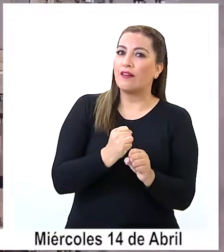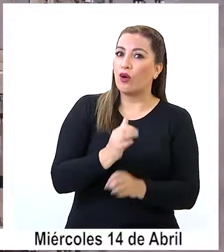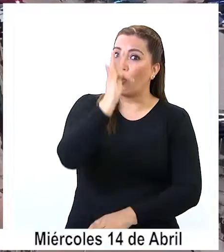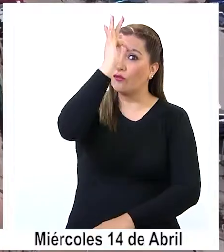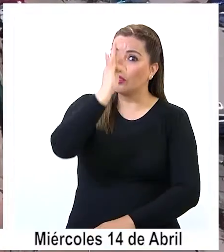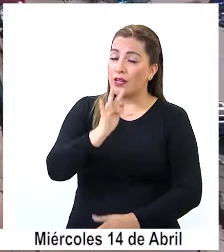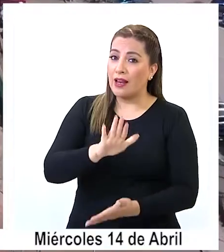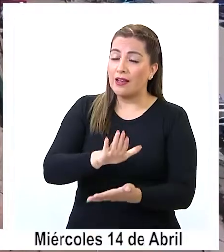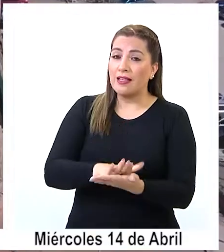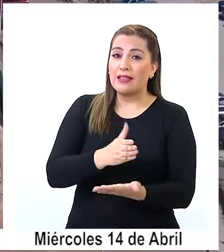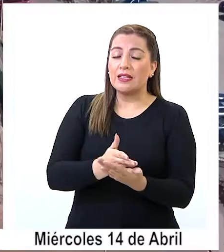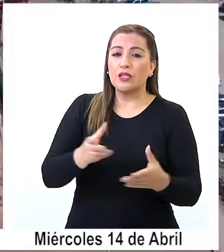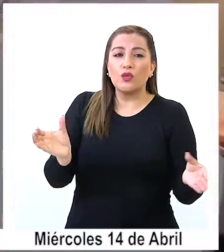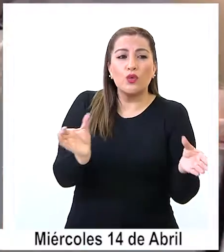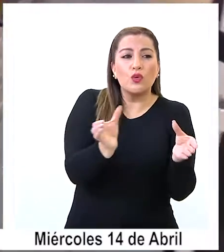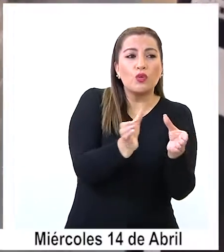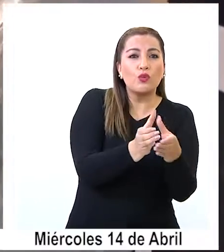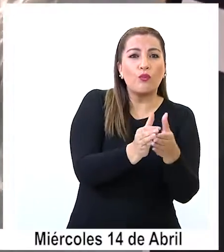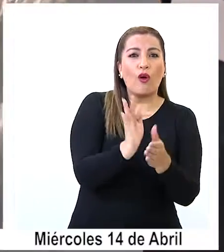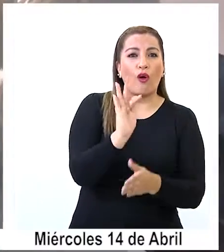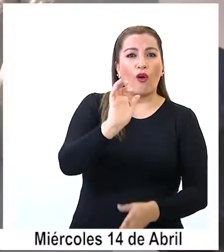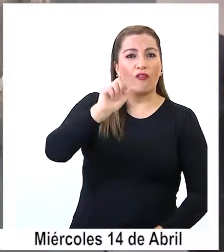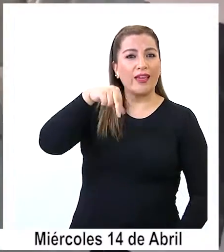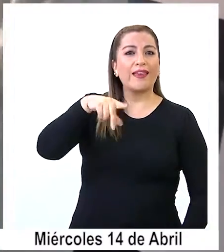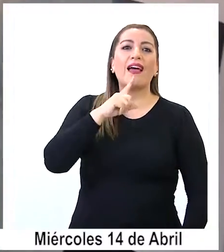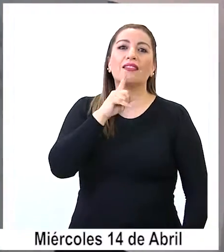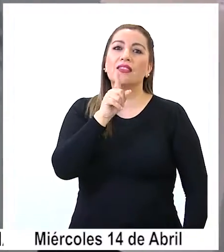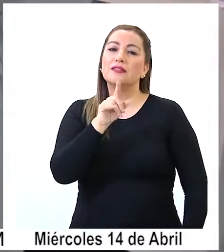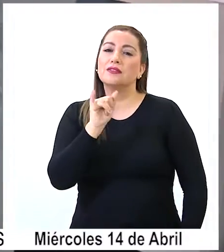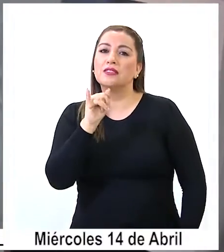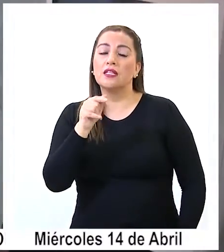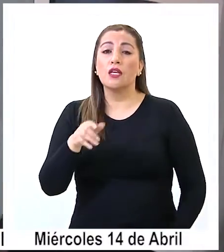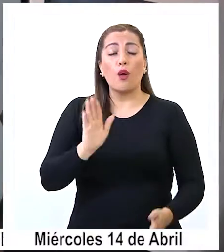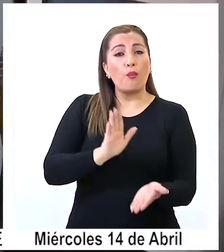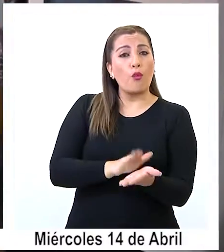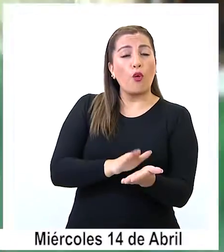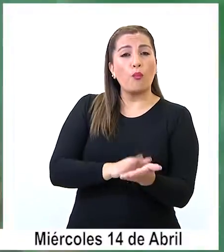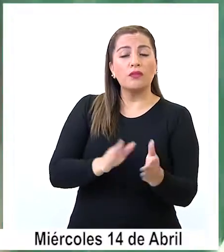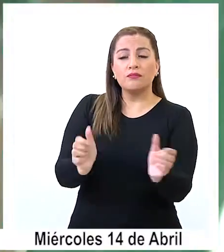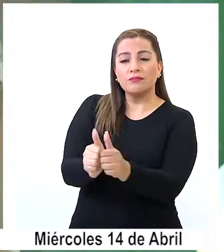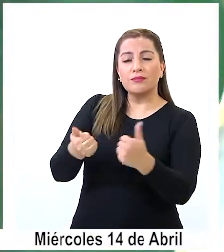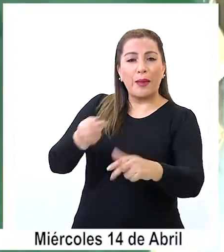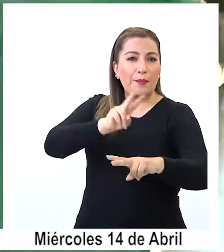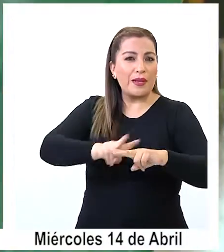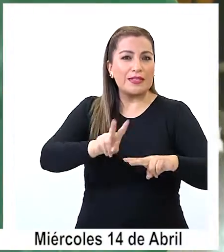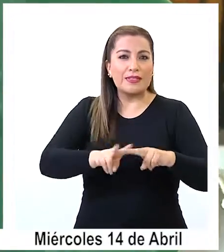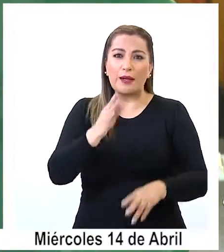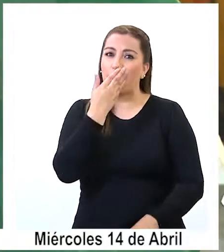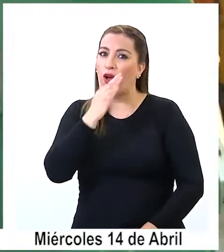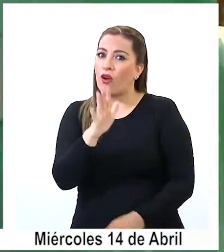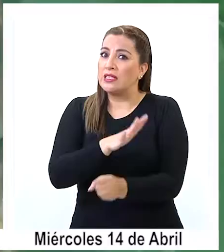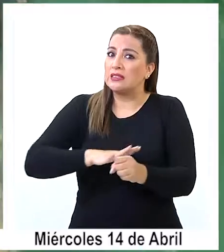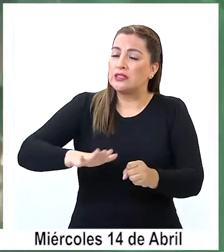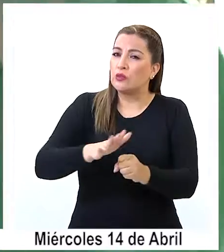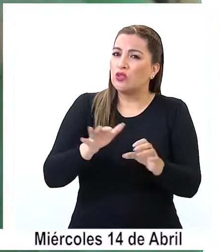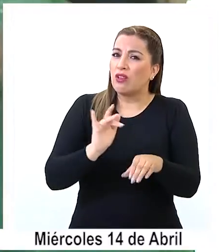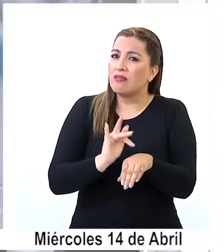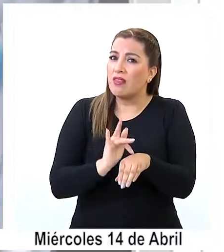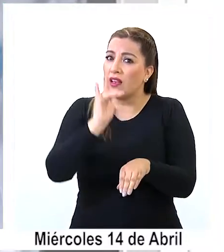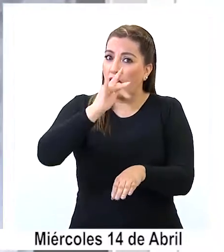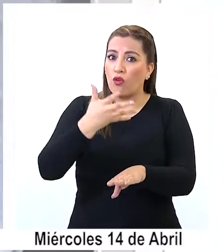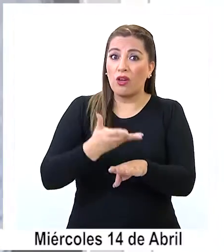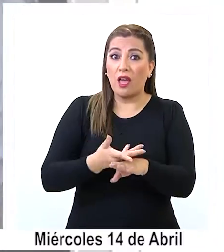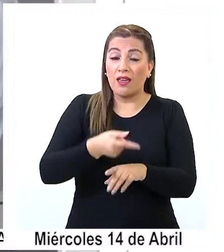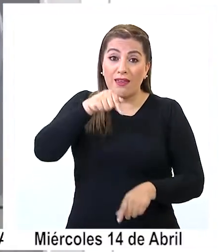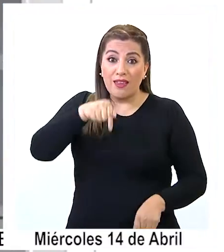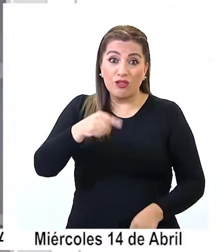funcionarios de la salud agrupados en FENATSI han propuesto a las autoridades para mejorar la situación crítica que enfrentan